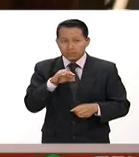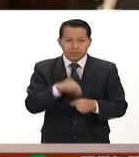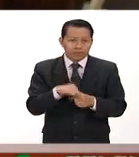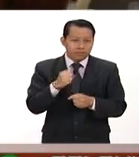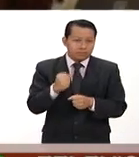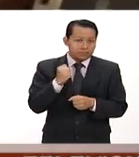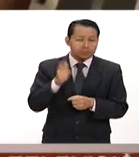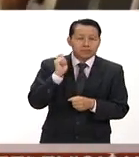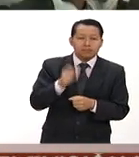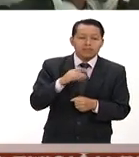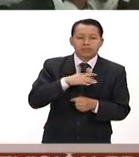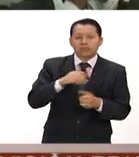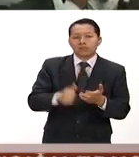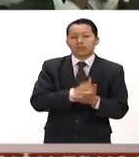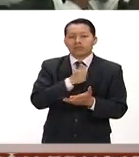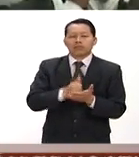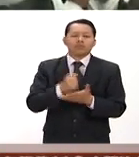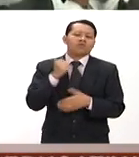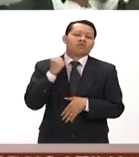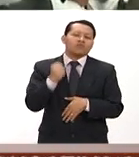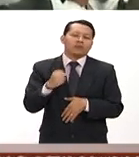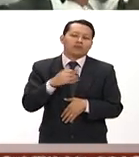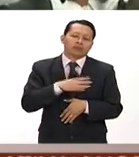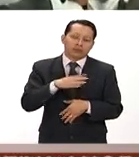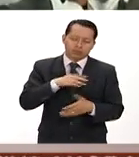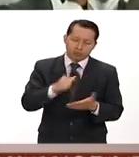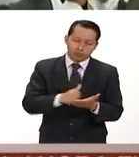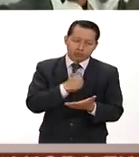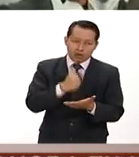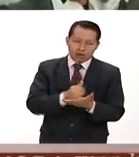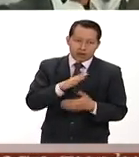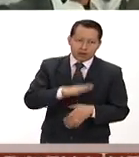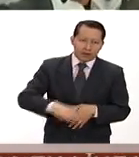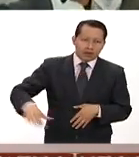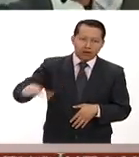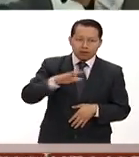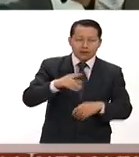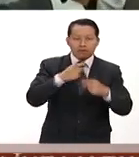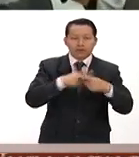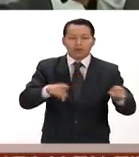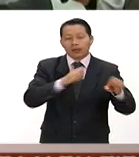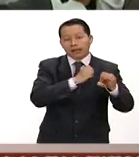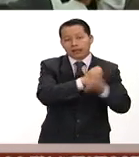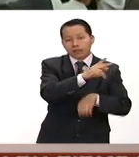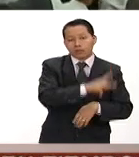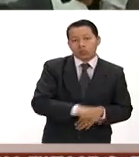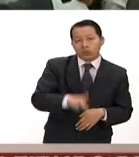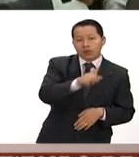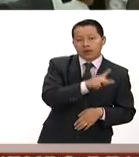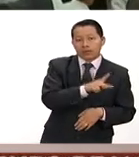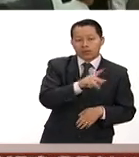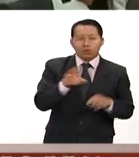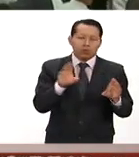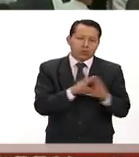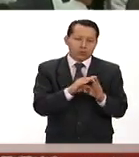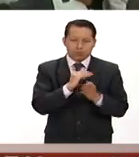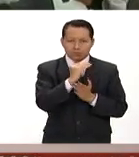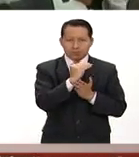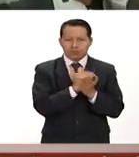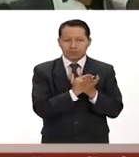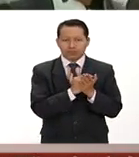concentrado en las grandes ciudades en las zonas urbanas en las zonas rurales el porcentaje electoral es menor